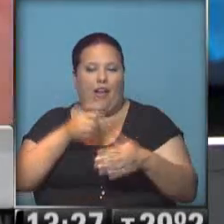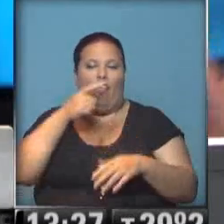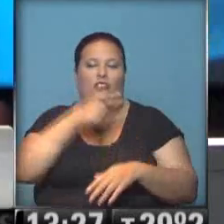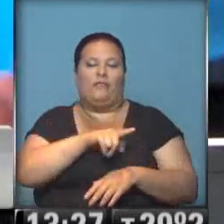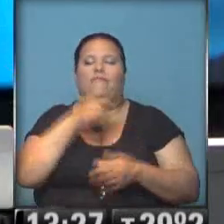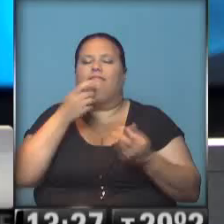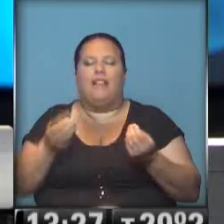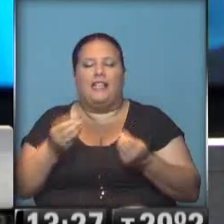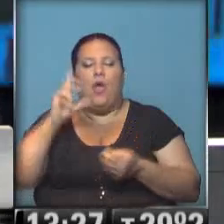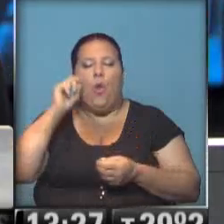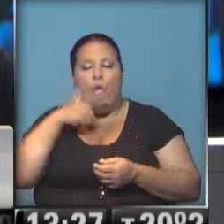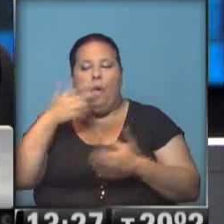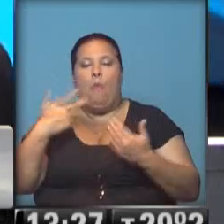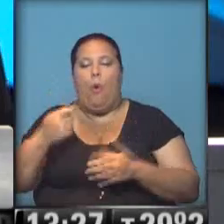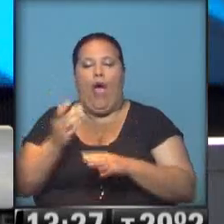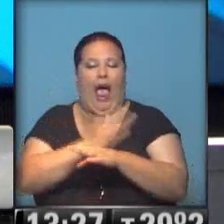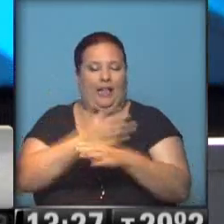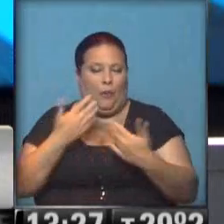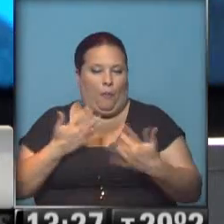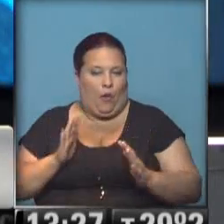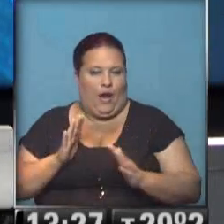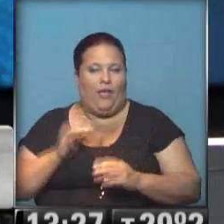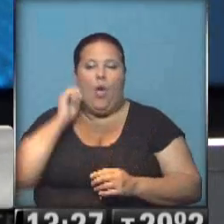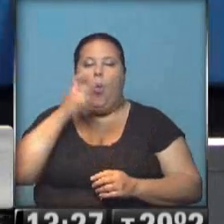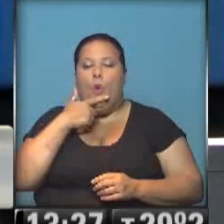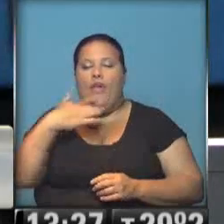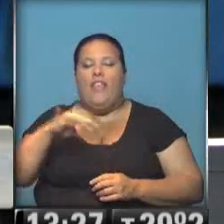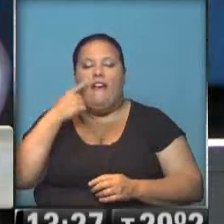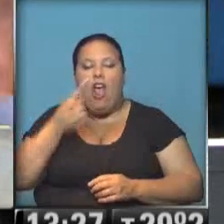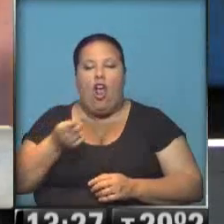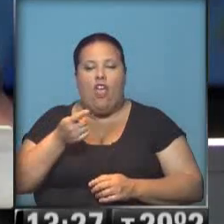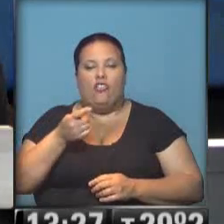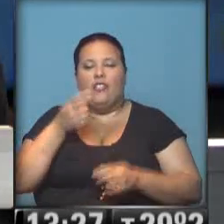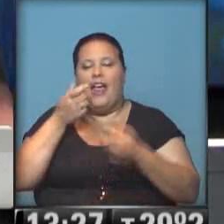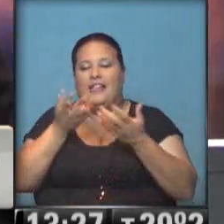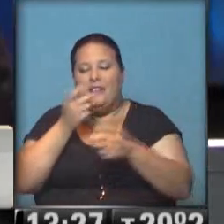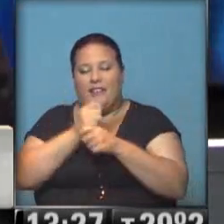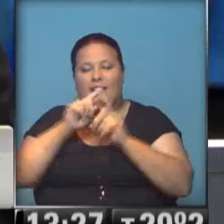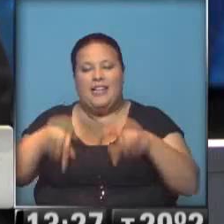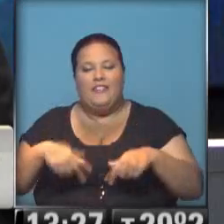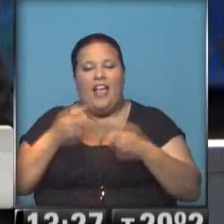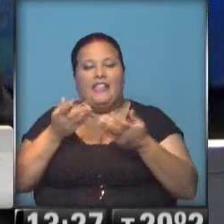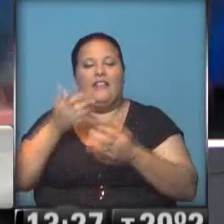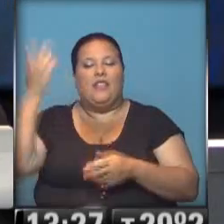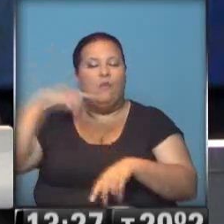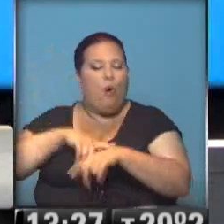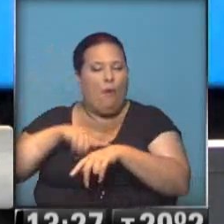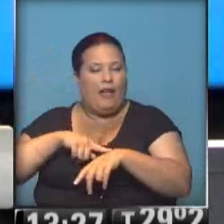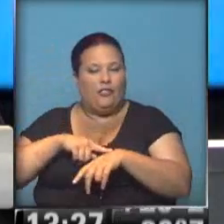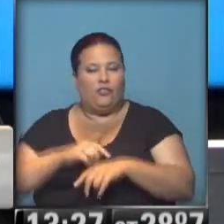cual, ¿qué quiero decir, Luis? Quizás se puede jubilar antes. Luis, hace un reconocimiento de servicios, adjuntarlo en la certificación de servicio de la época,